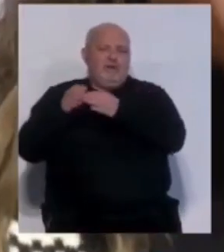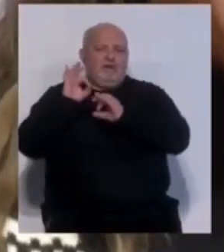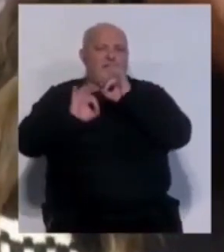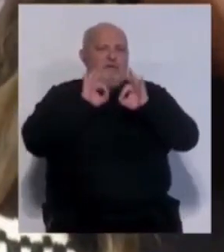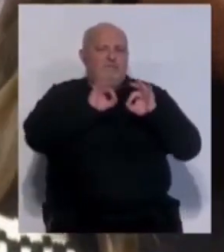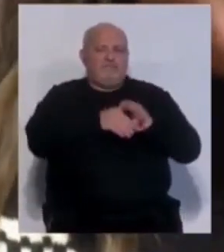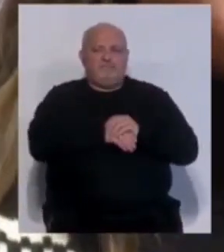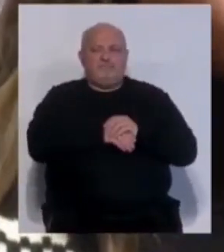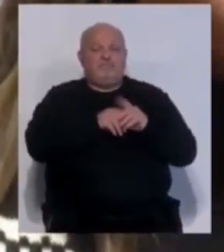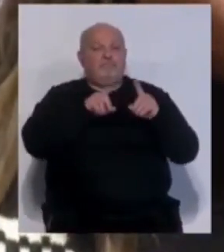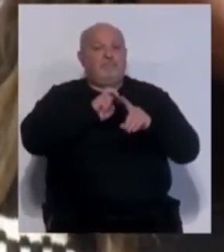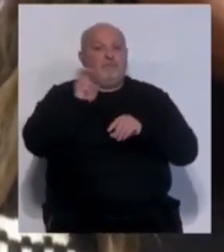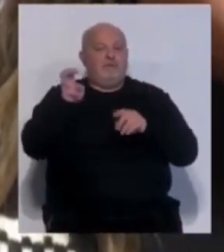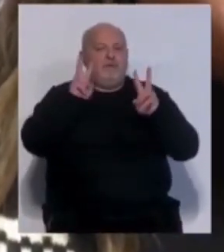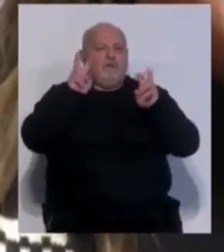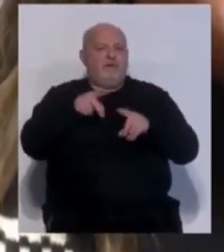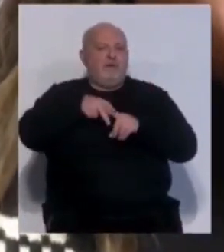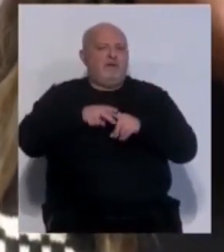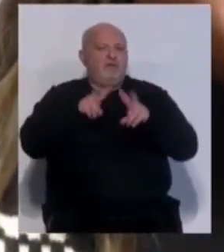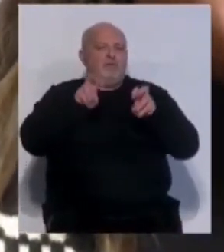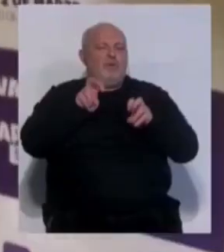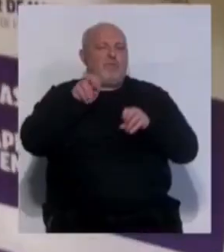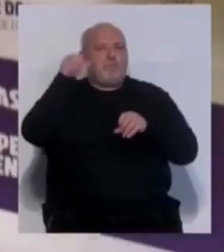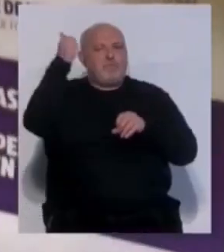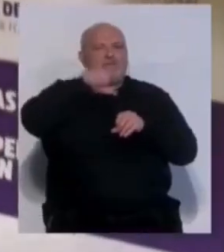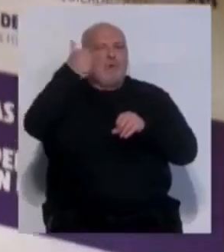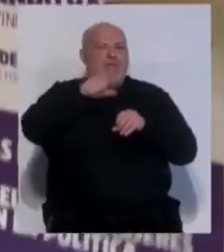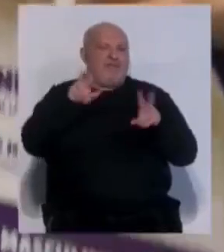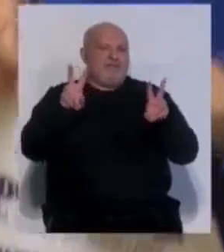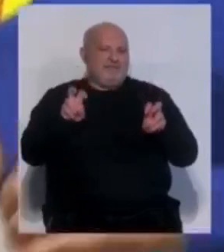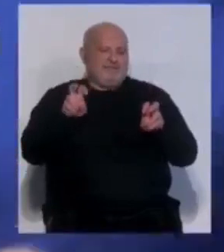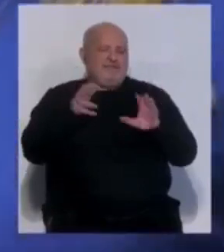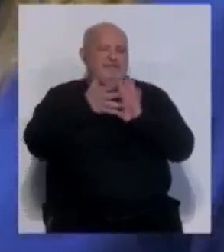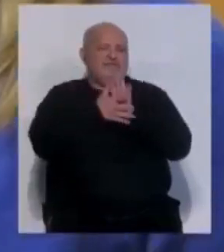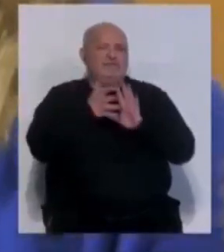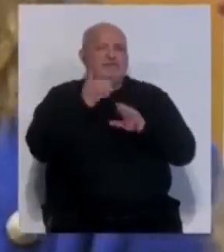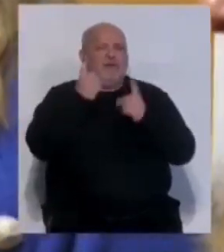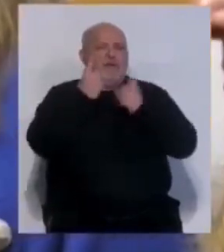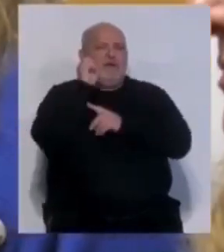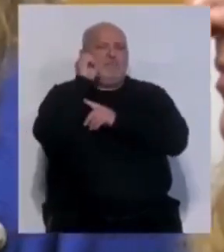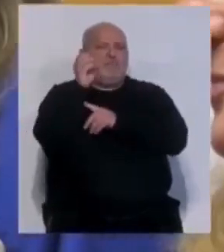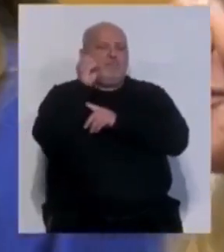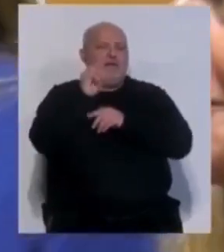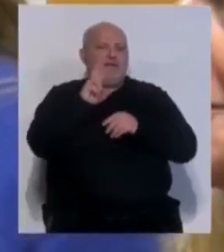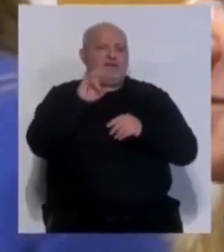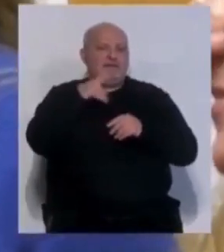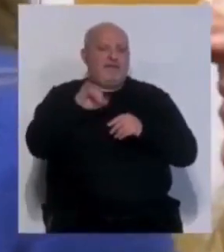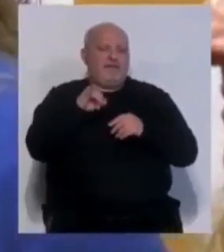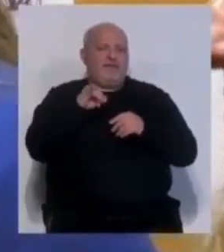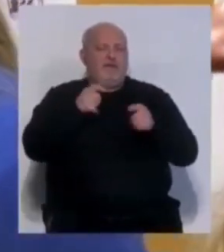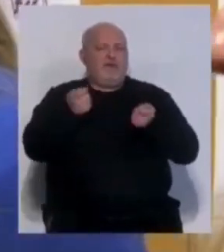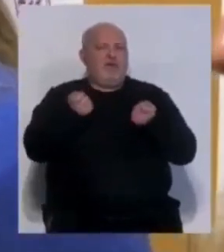organizaciones. También se celebrará un taller sobre nuevas masculinidades que contará con ponencias de Javier Sánchez,